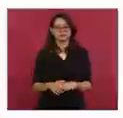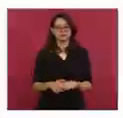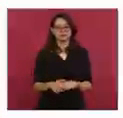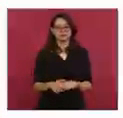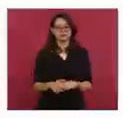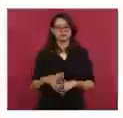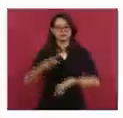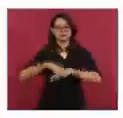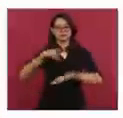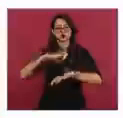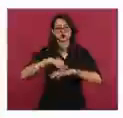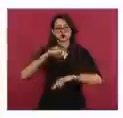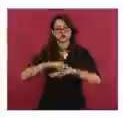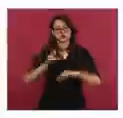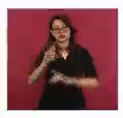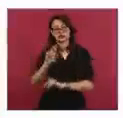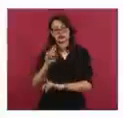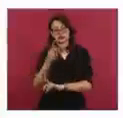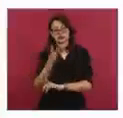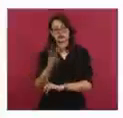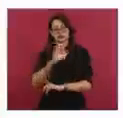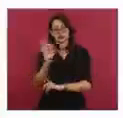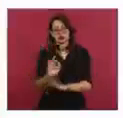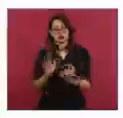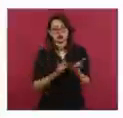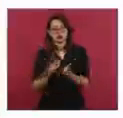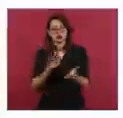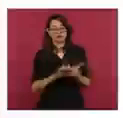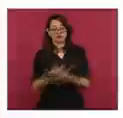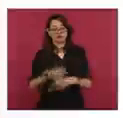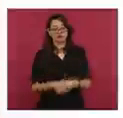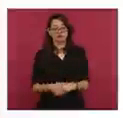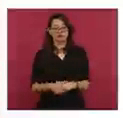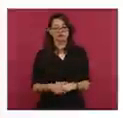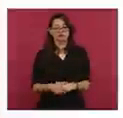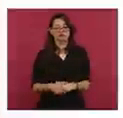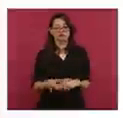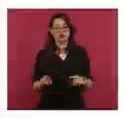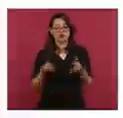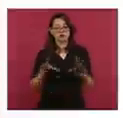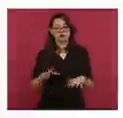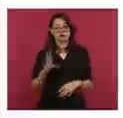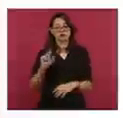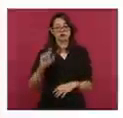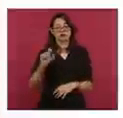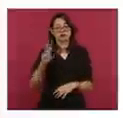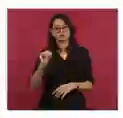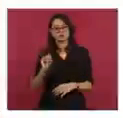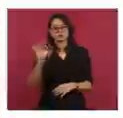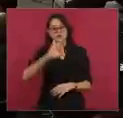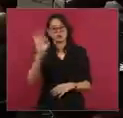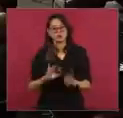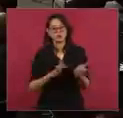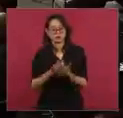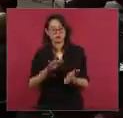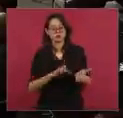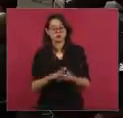Suecia, tiene el 32% de aprobación. Karl Nehammer, de Austria, el 29% de aprobación. Mark